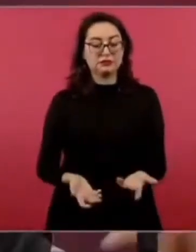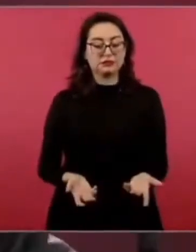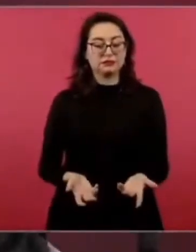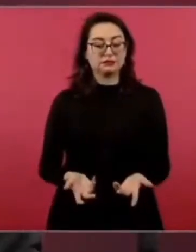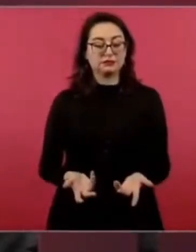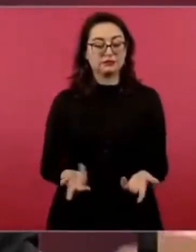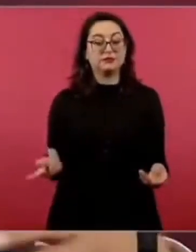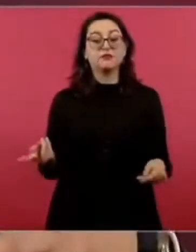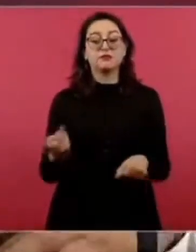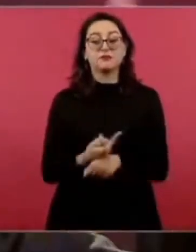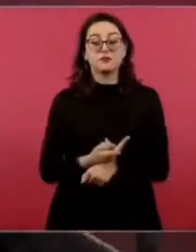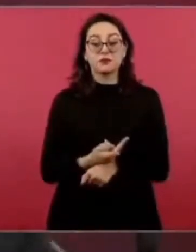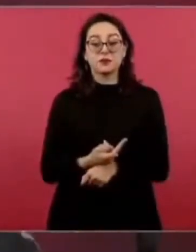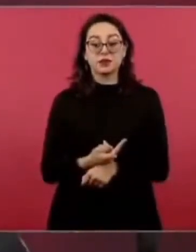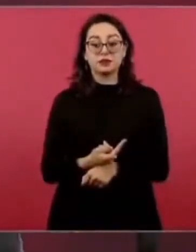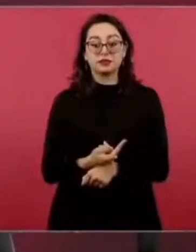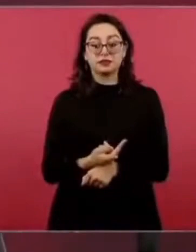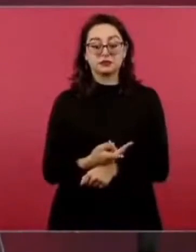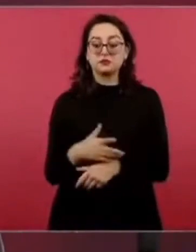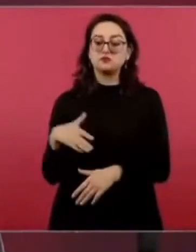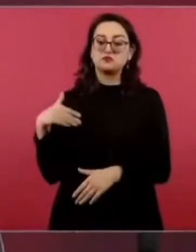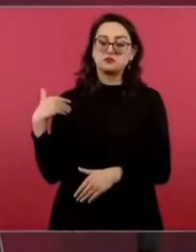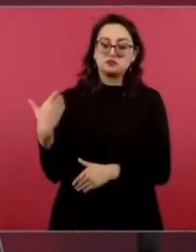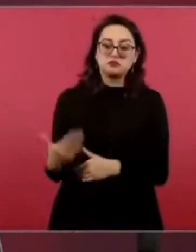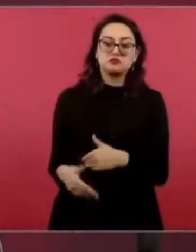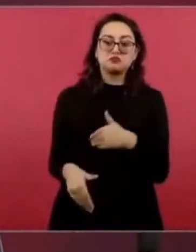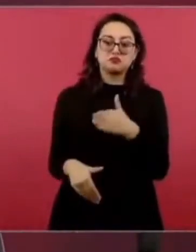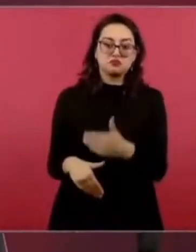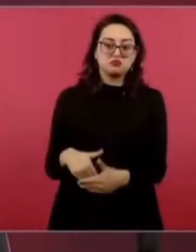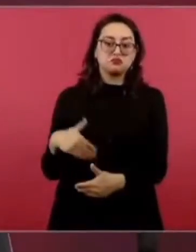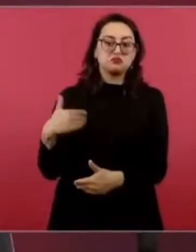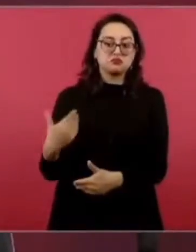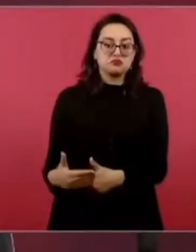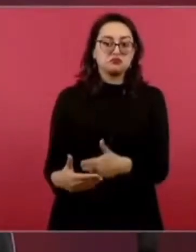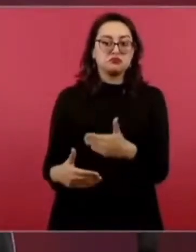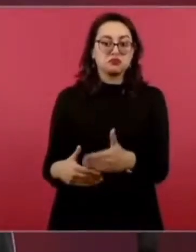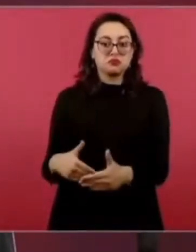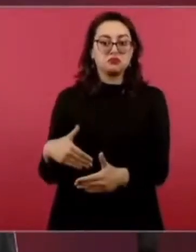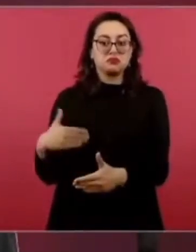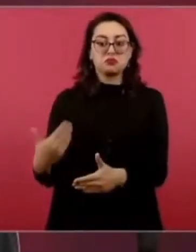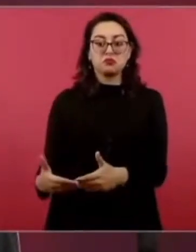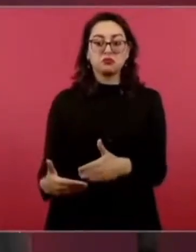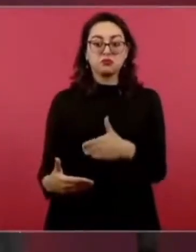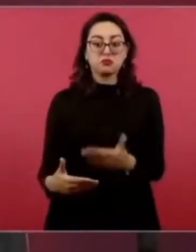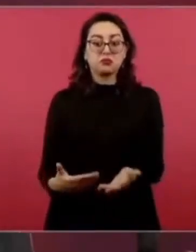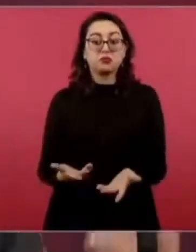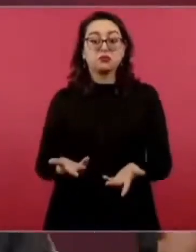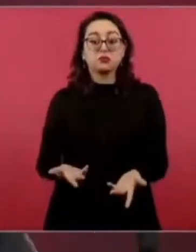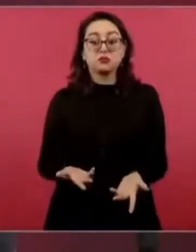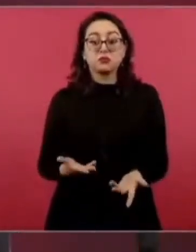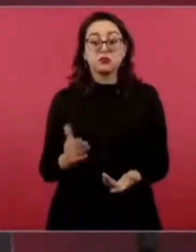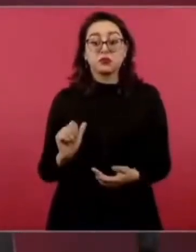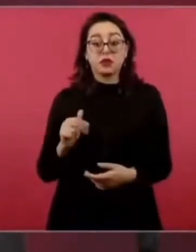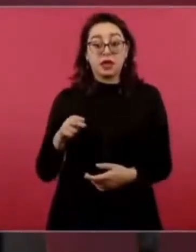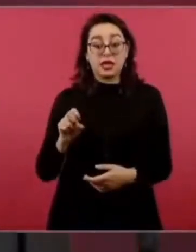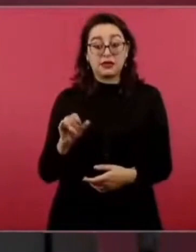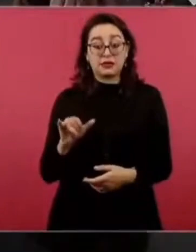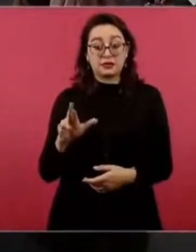Y el señor Anzira resultó